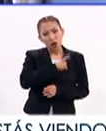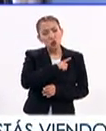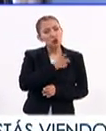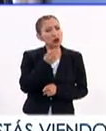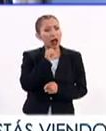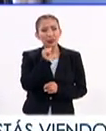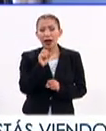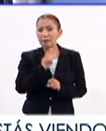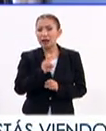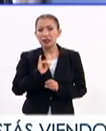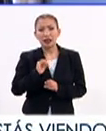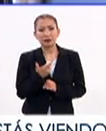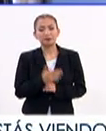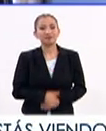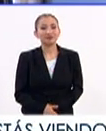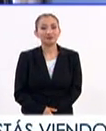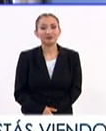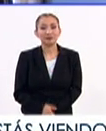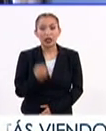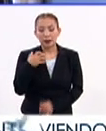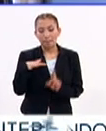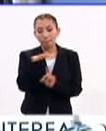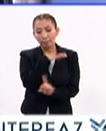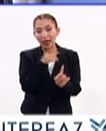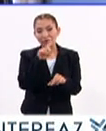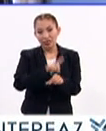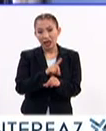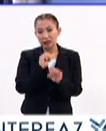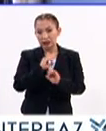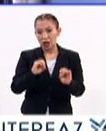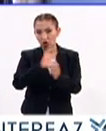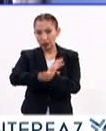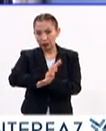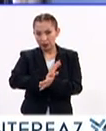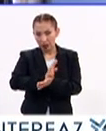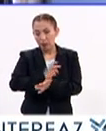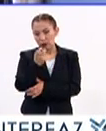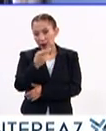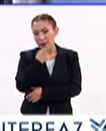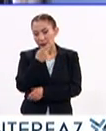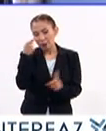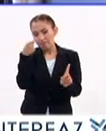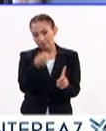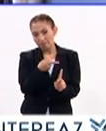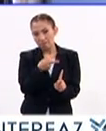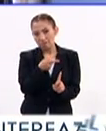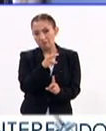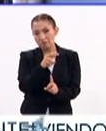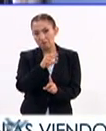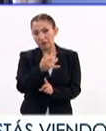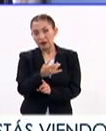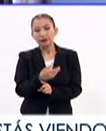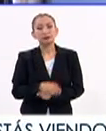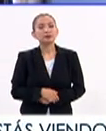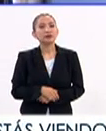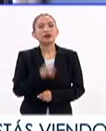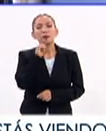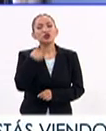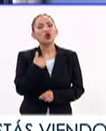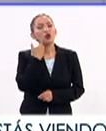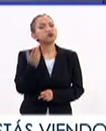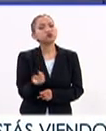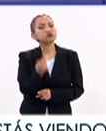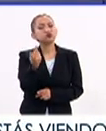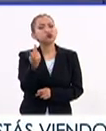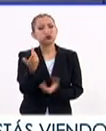VIH. Claro, estamos precisamente en el contexto del Día de la Cero Discriminación, por ahí hablamos de esto. Y bueno, me gustaría